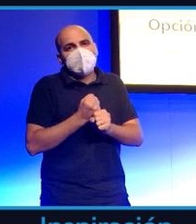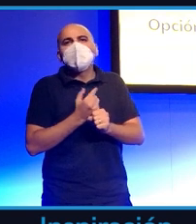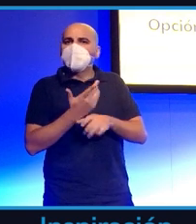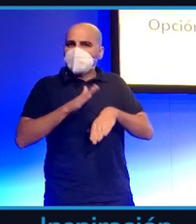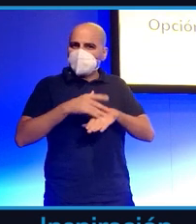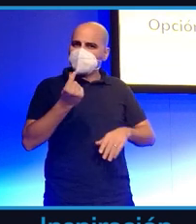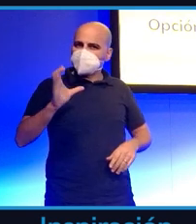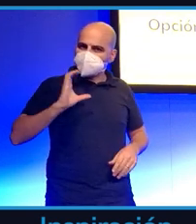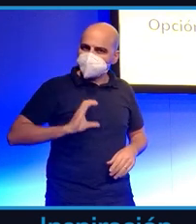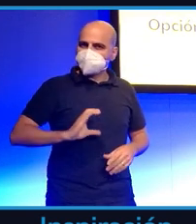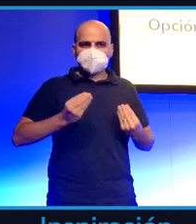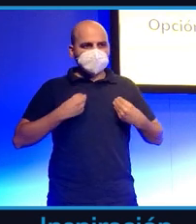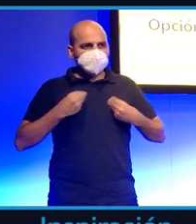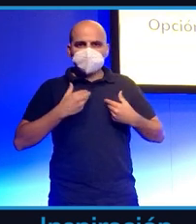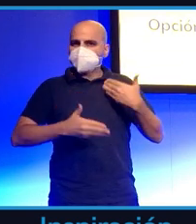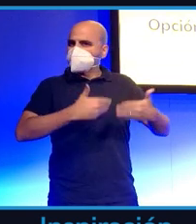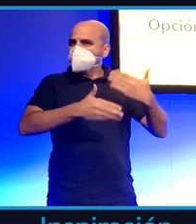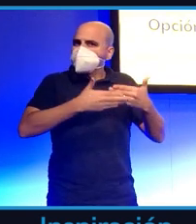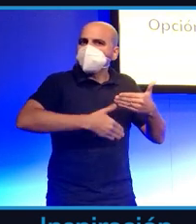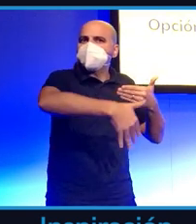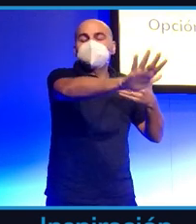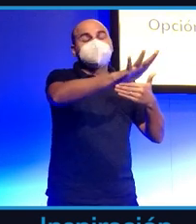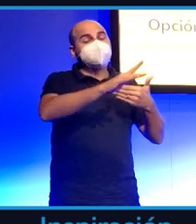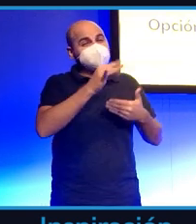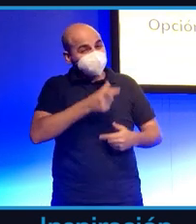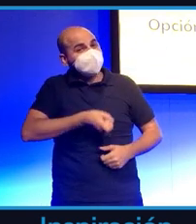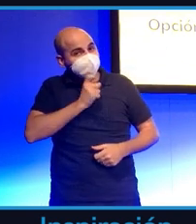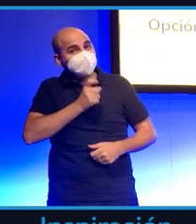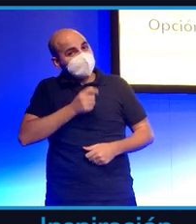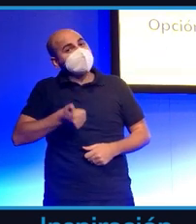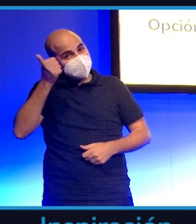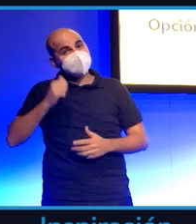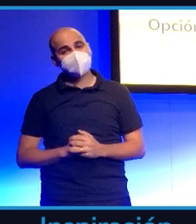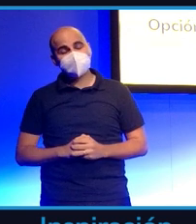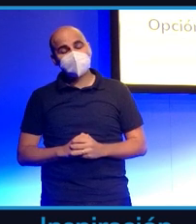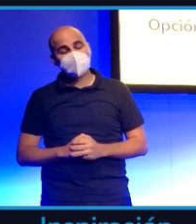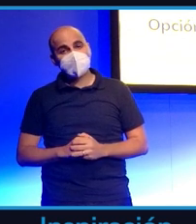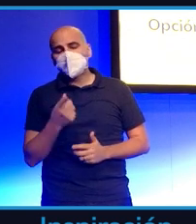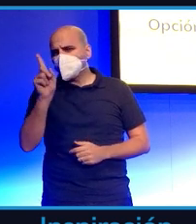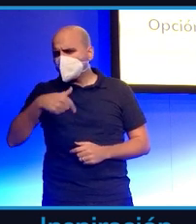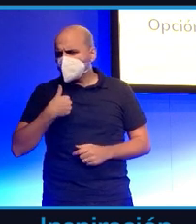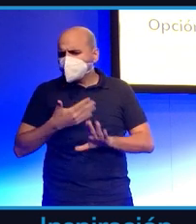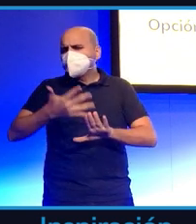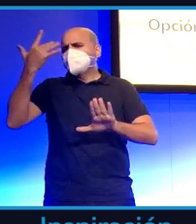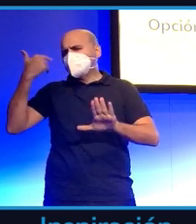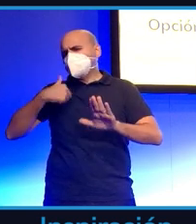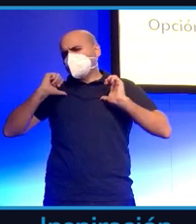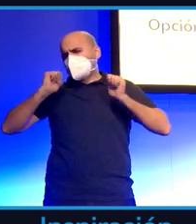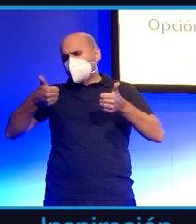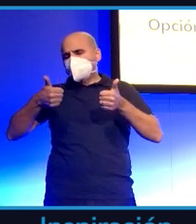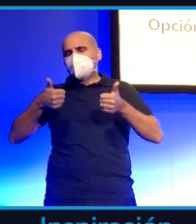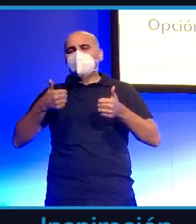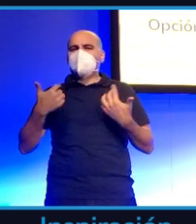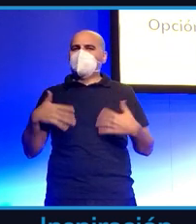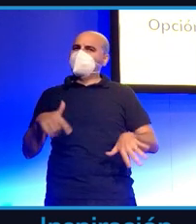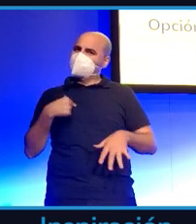toda tu vida laboral. También cuando yo empecé, yo tuve el privilegio de estar en